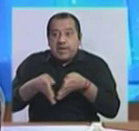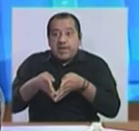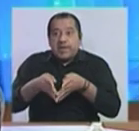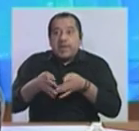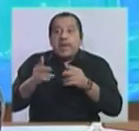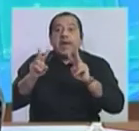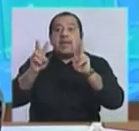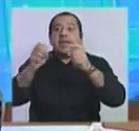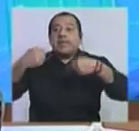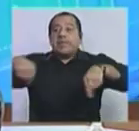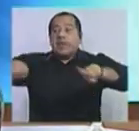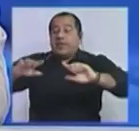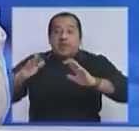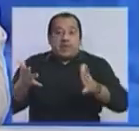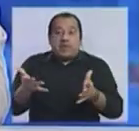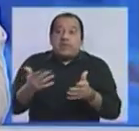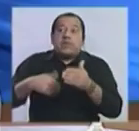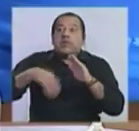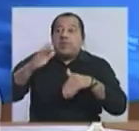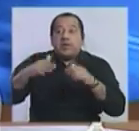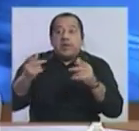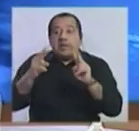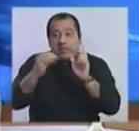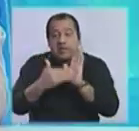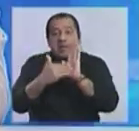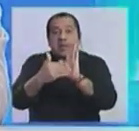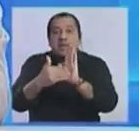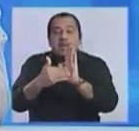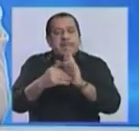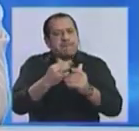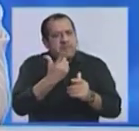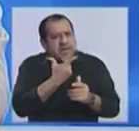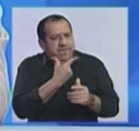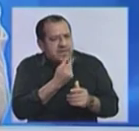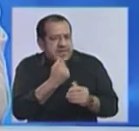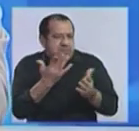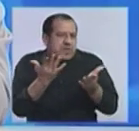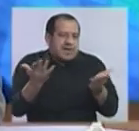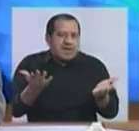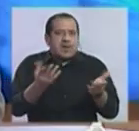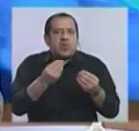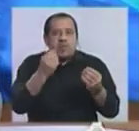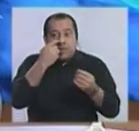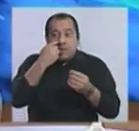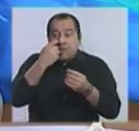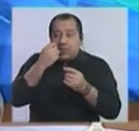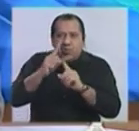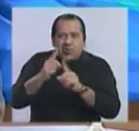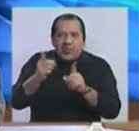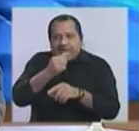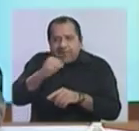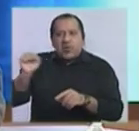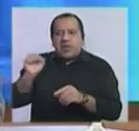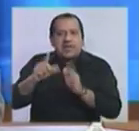asignación de las bancas, sino en las candidaturas. Es fácilmente violable el sistema. No, pero sin violarla incluso